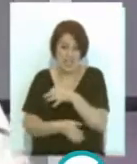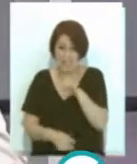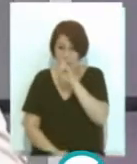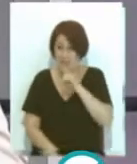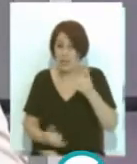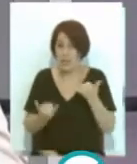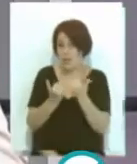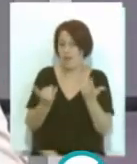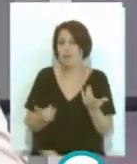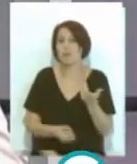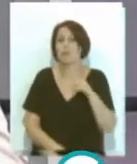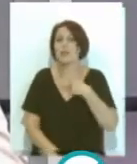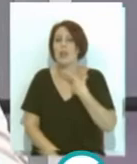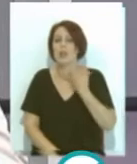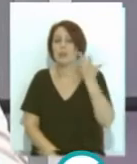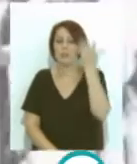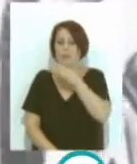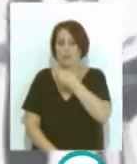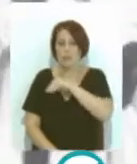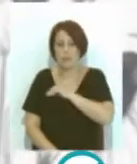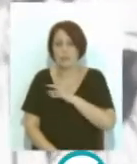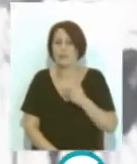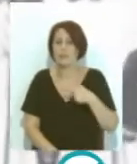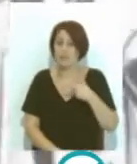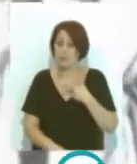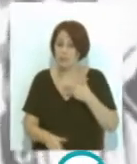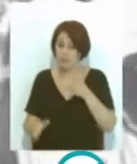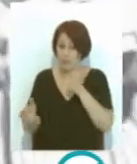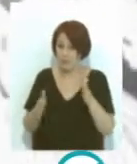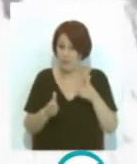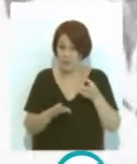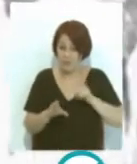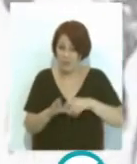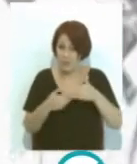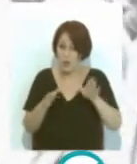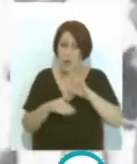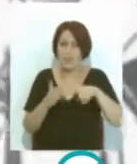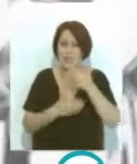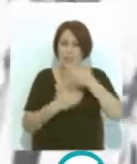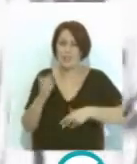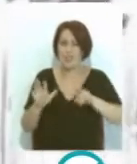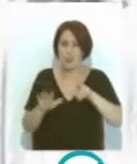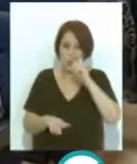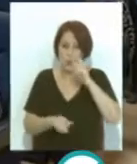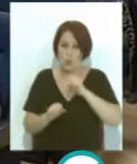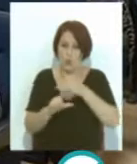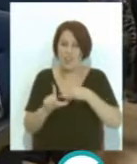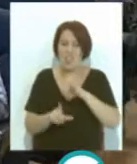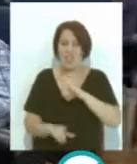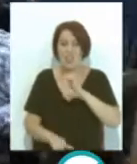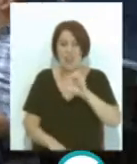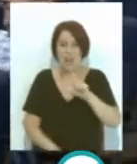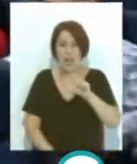Tenerife y lo que es también Hispanoamérica El plazo de inscripción está abierto hasta el próximo 7 de junio en la web de Celama